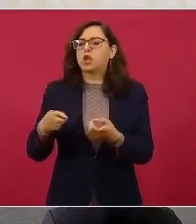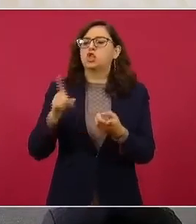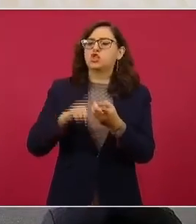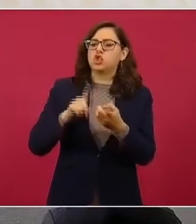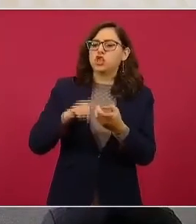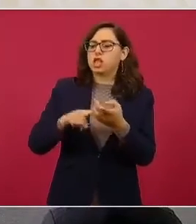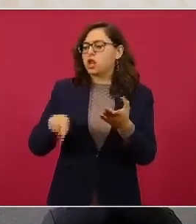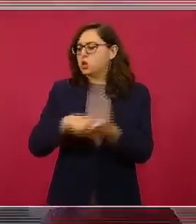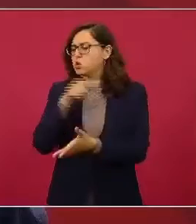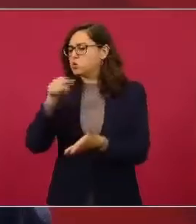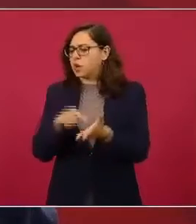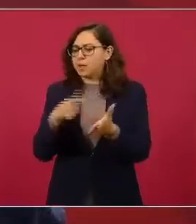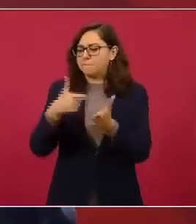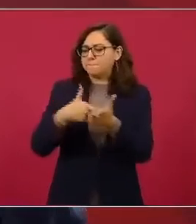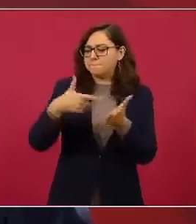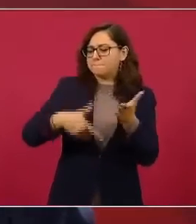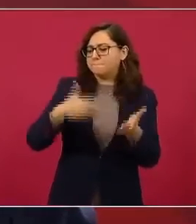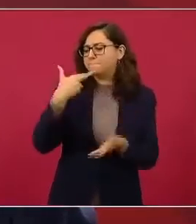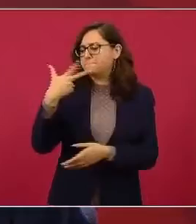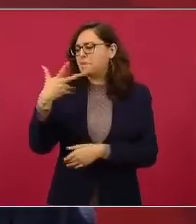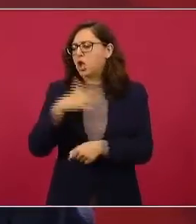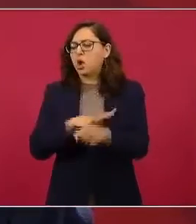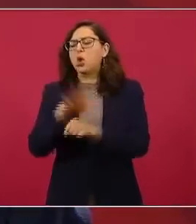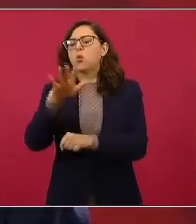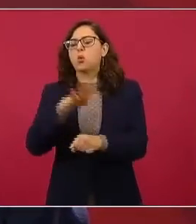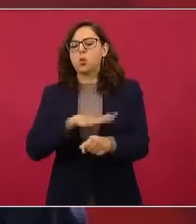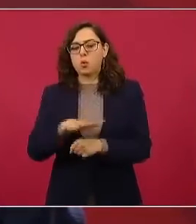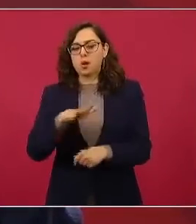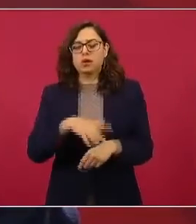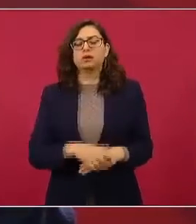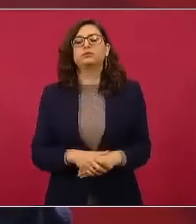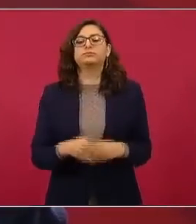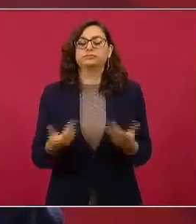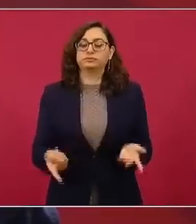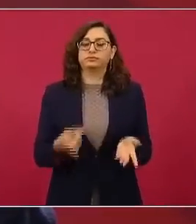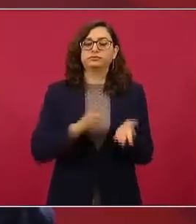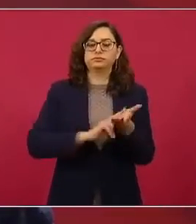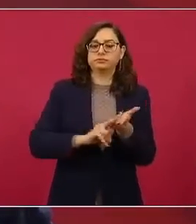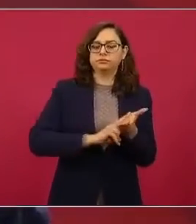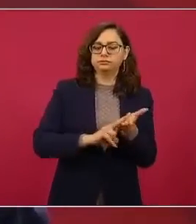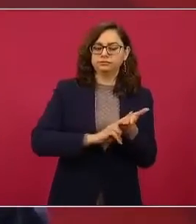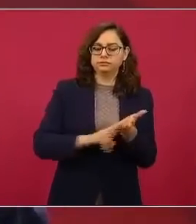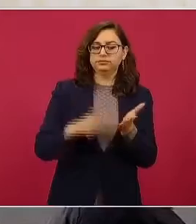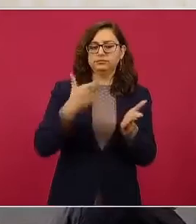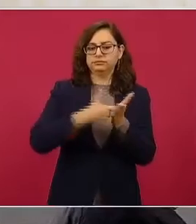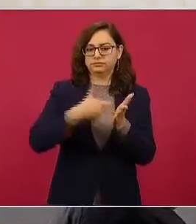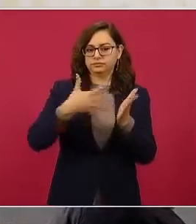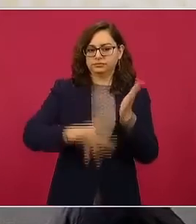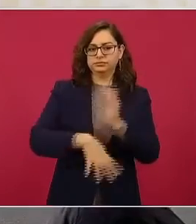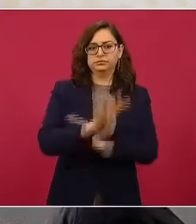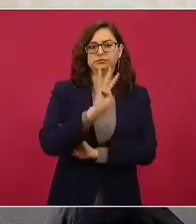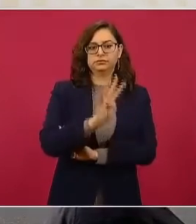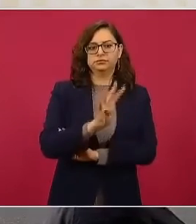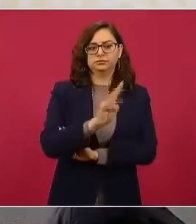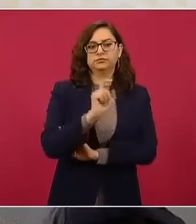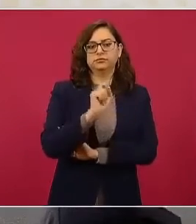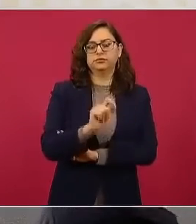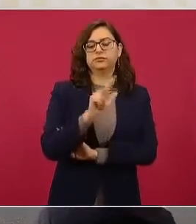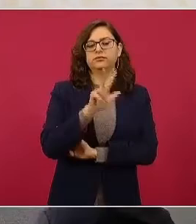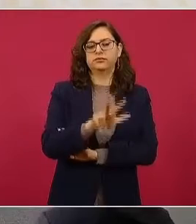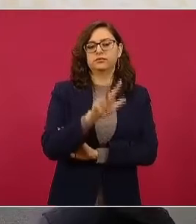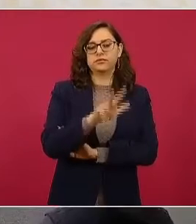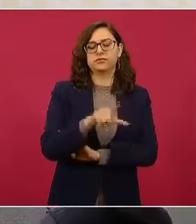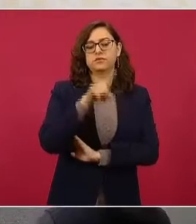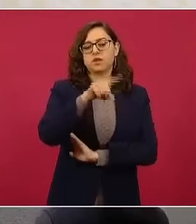comprar el combustible. La más barata de la regular, como ejemplos, 19, 18 de